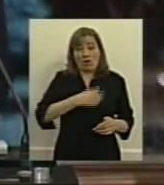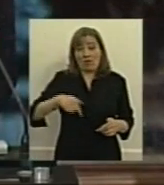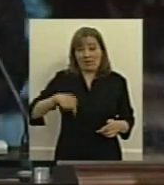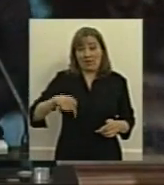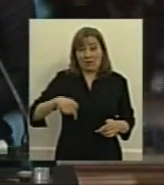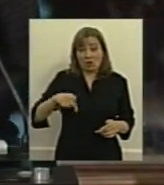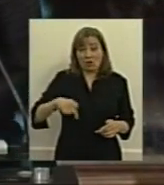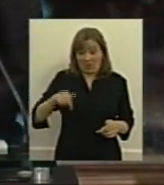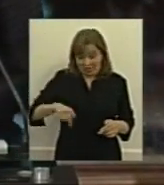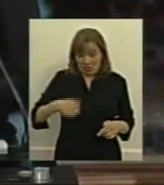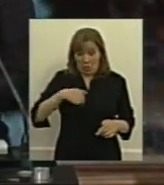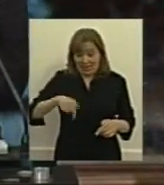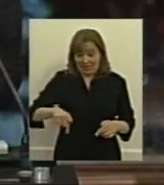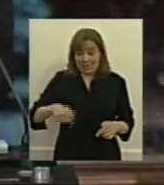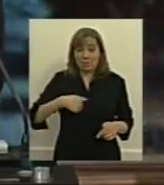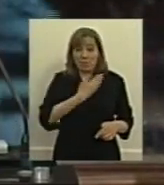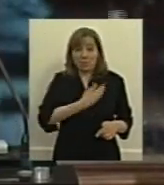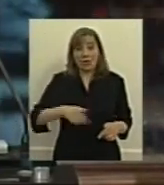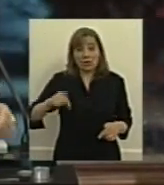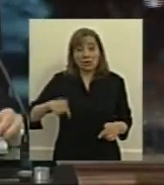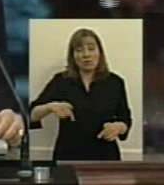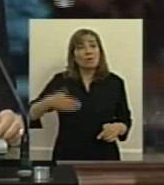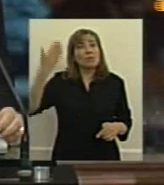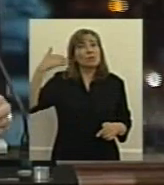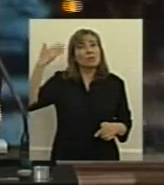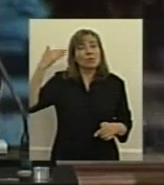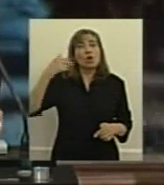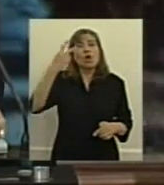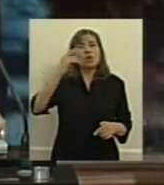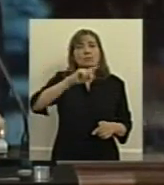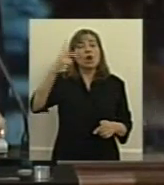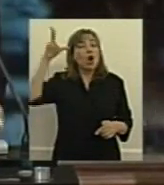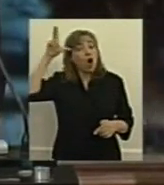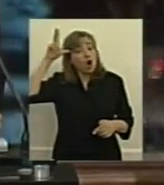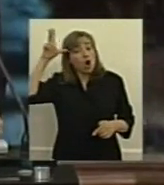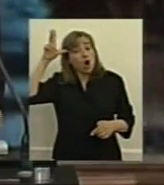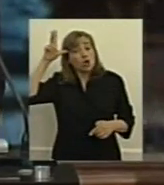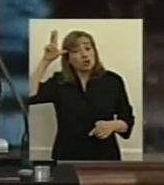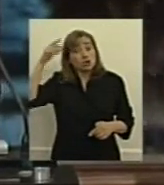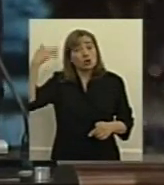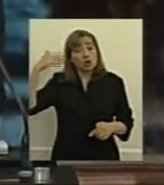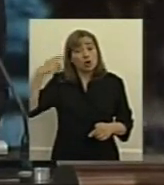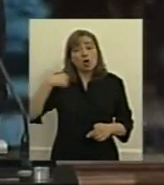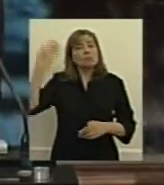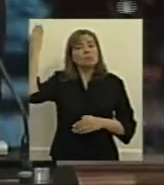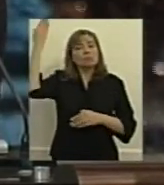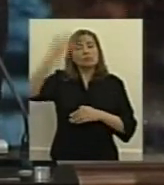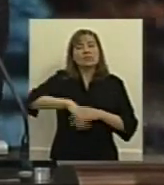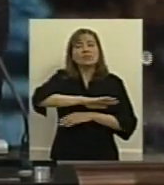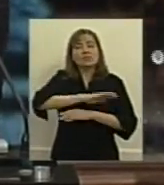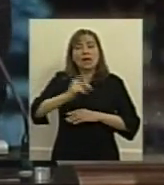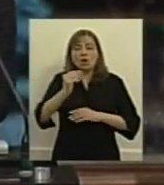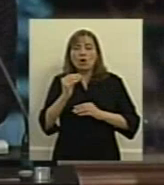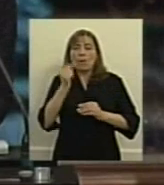de este poder ejecutivo que en el año 2008 eliminó el tope para las